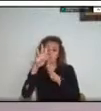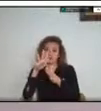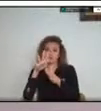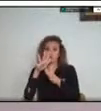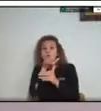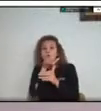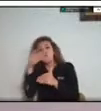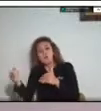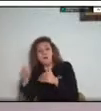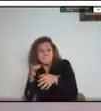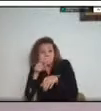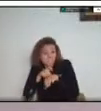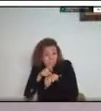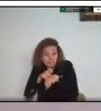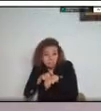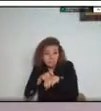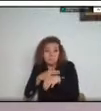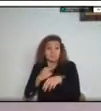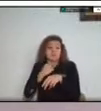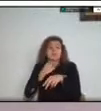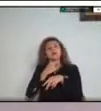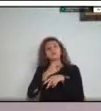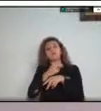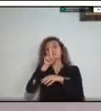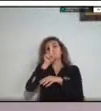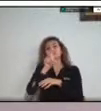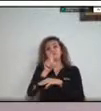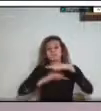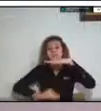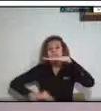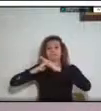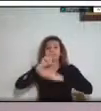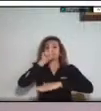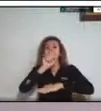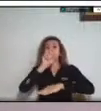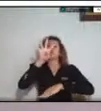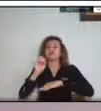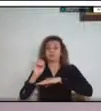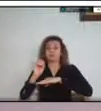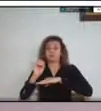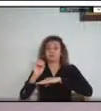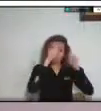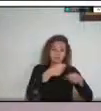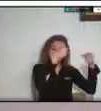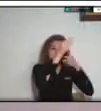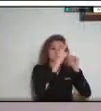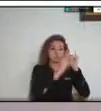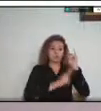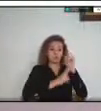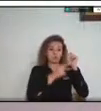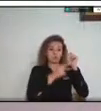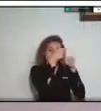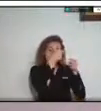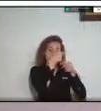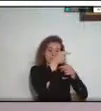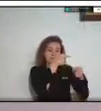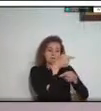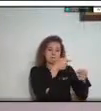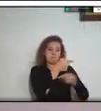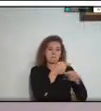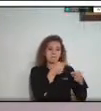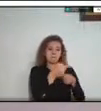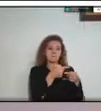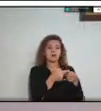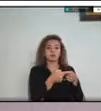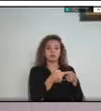del público. Y también pueden hacerse preguntas en el chat del canal de YouTube indicando el nombre del panelista